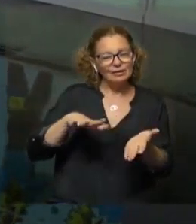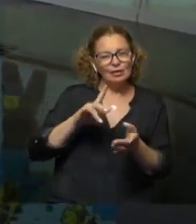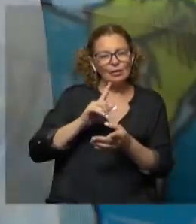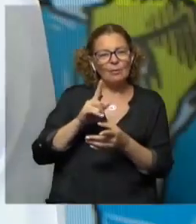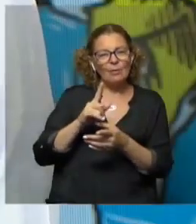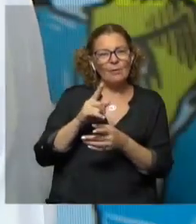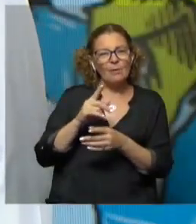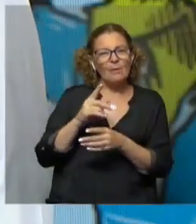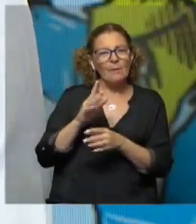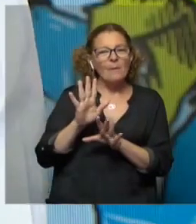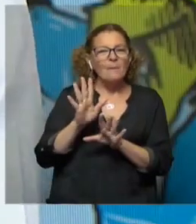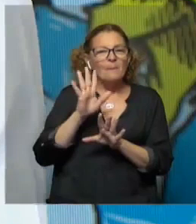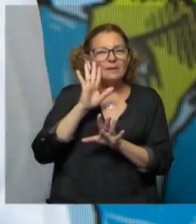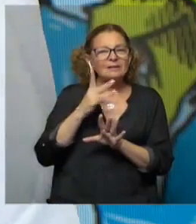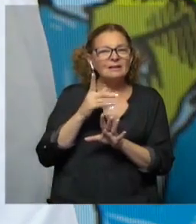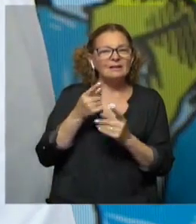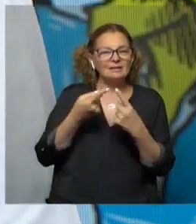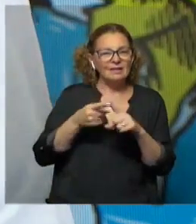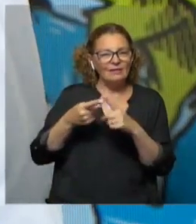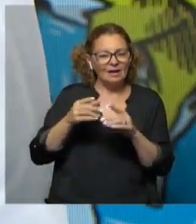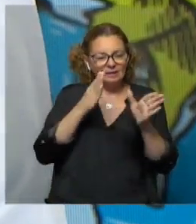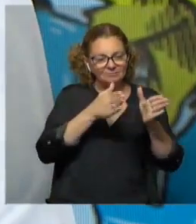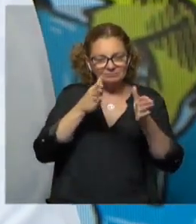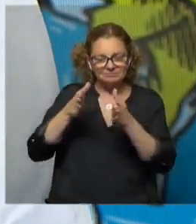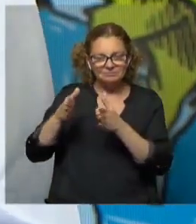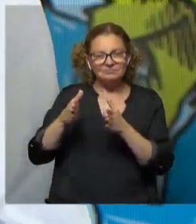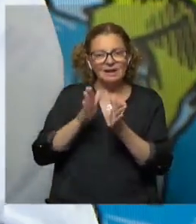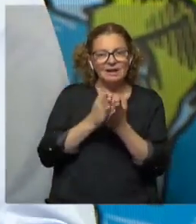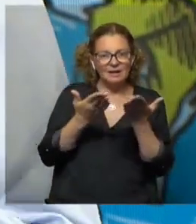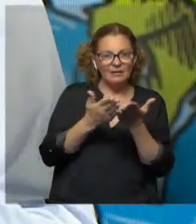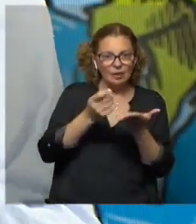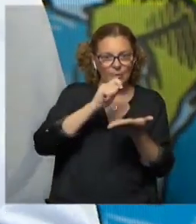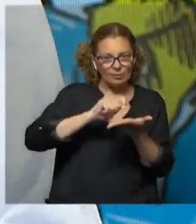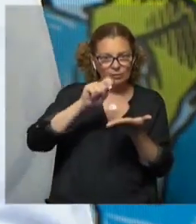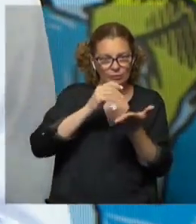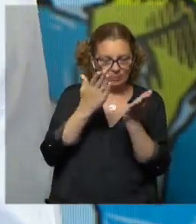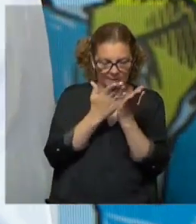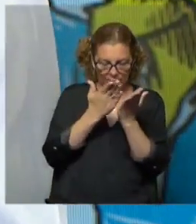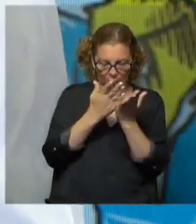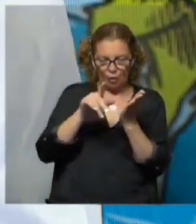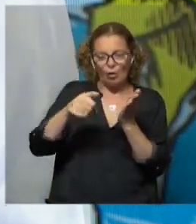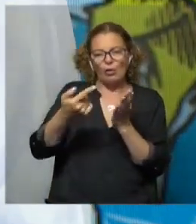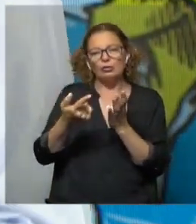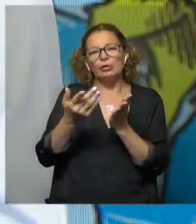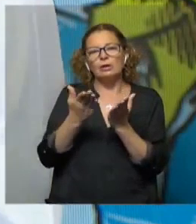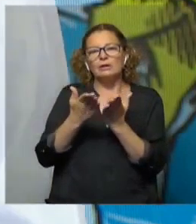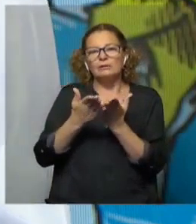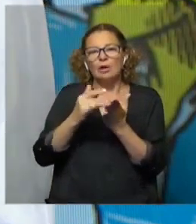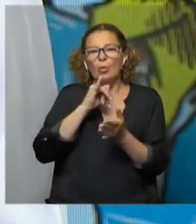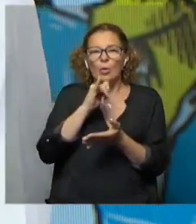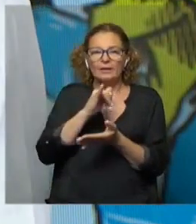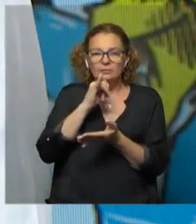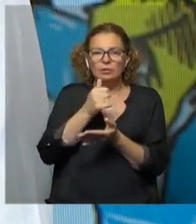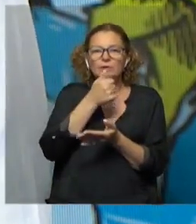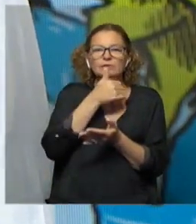ensayo para niños, porque hay diferentes categorías. como libros que son de texto, que son para estudios. Otros que son cuentos,